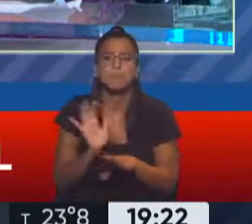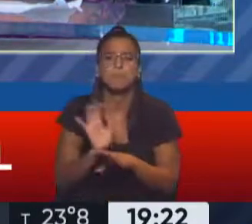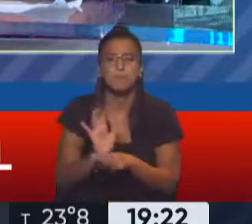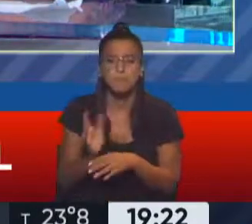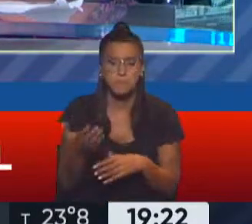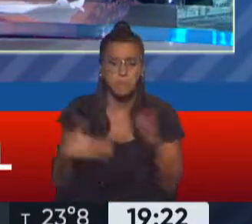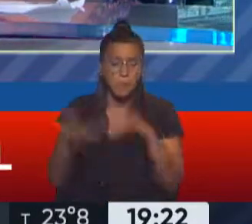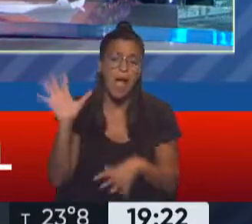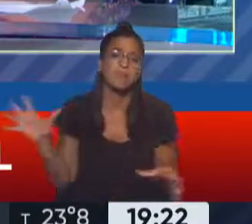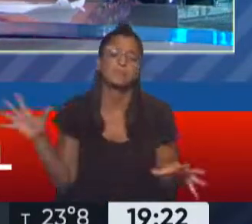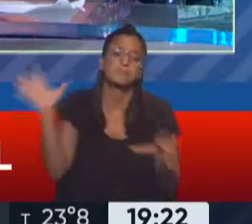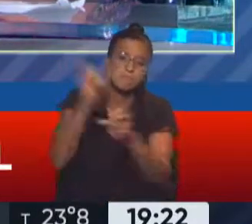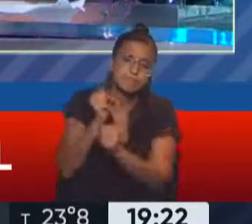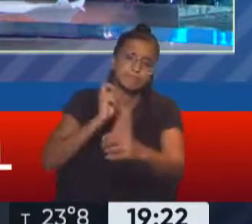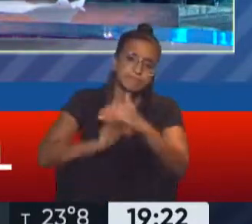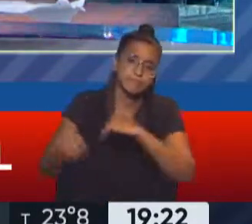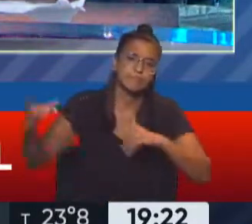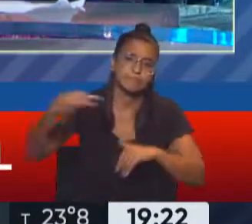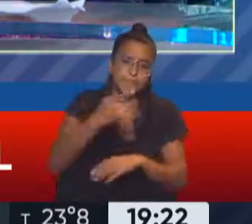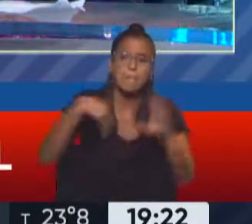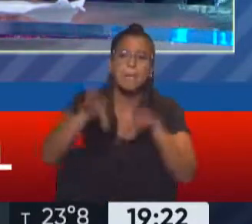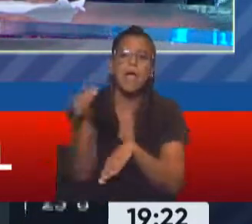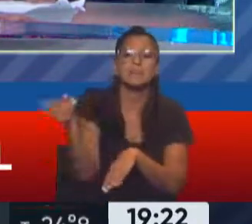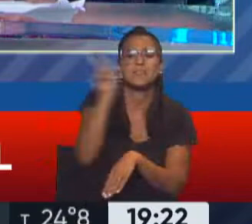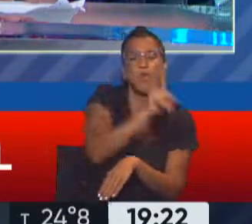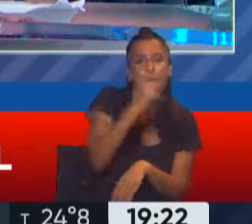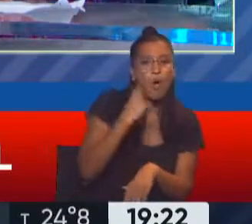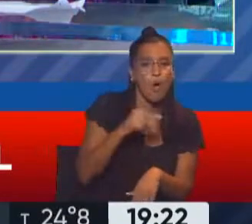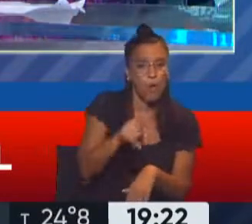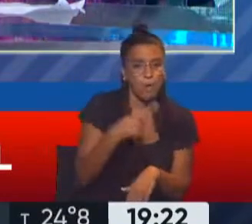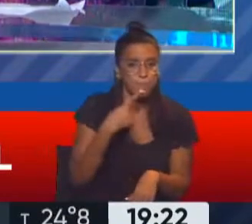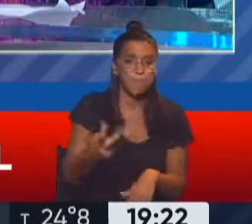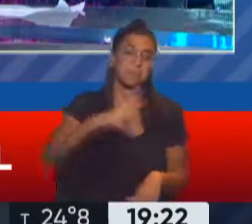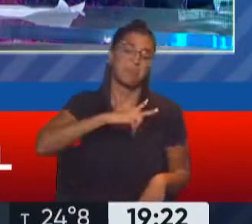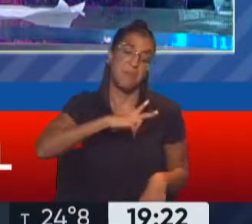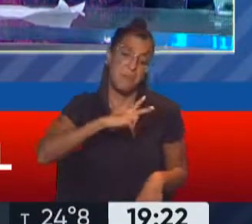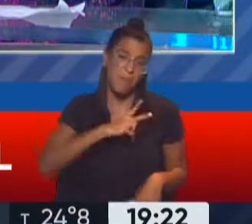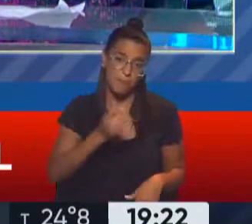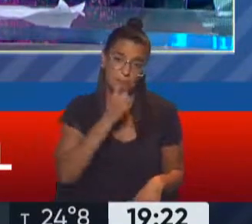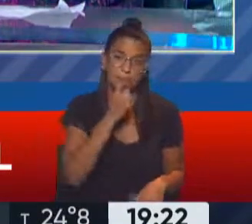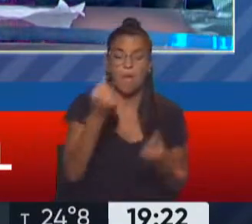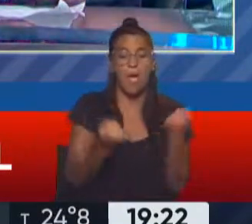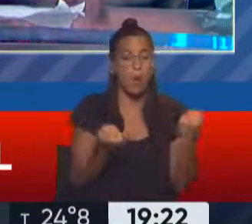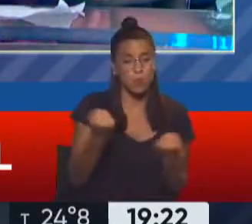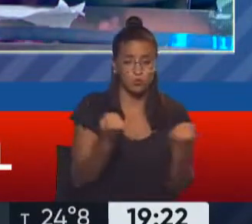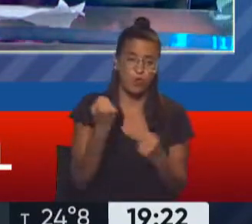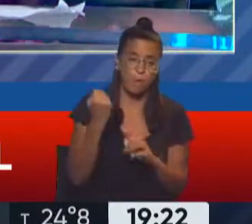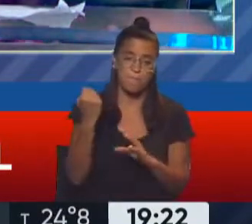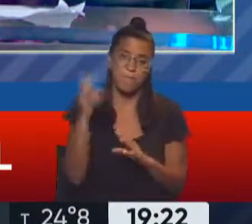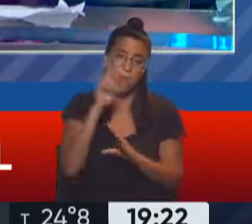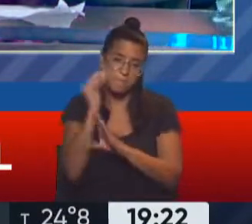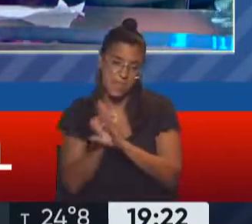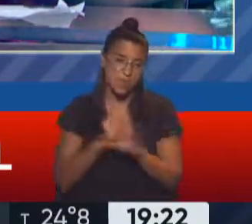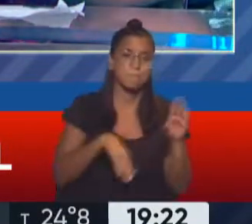usuarias del transporte público que del transporte privado de los automóviles. Y